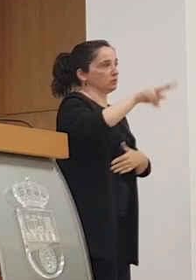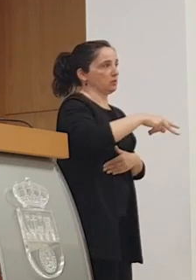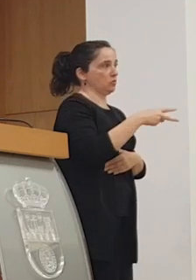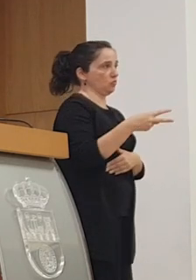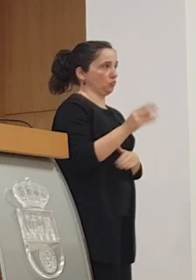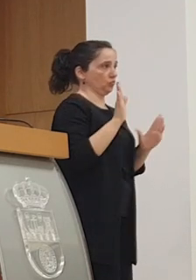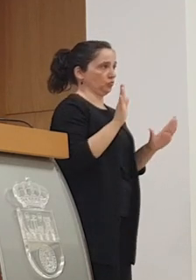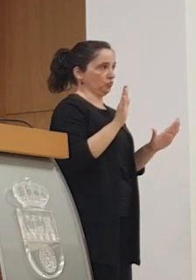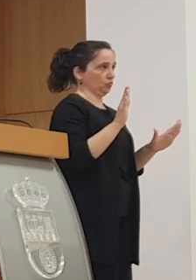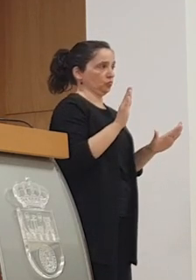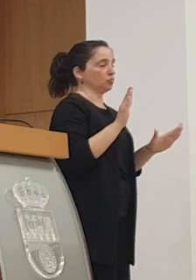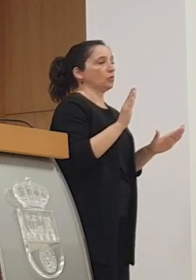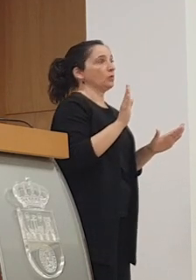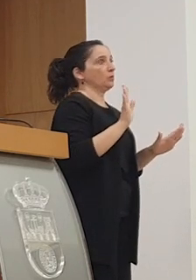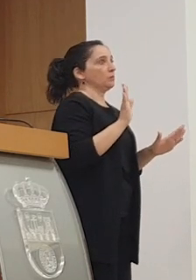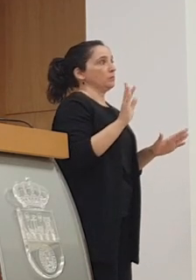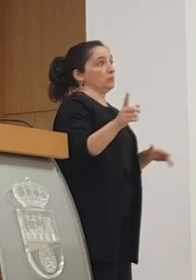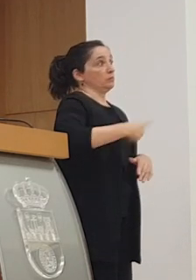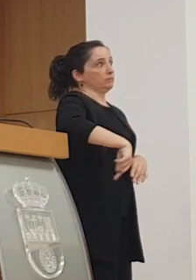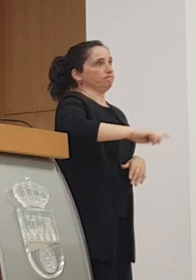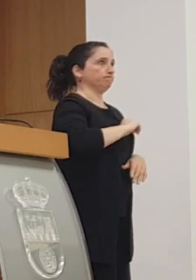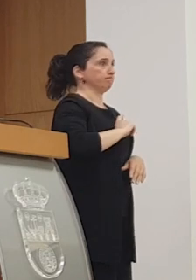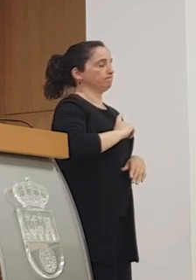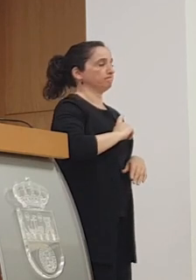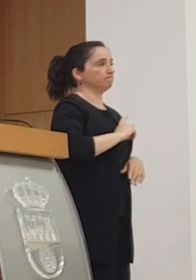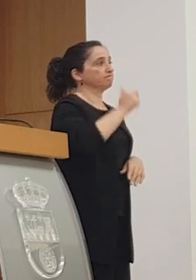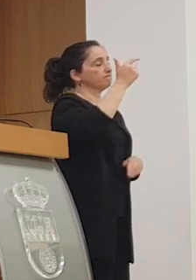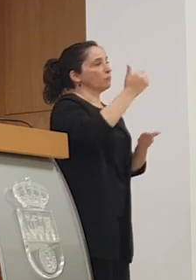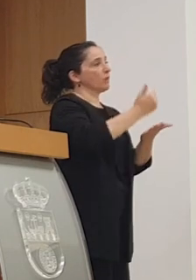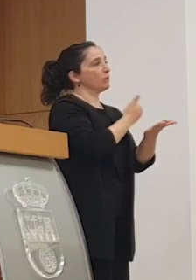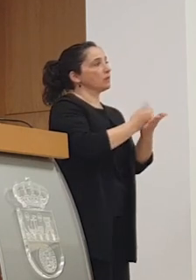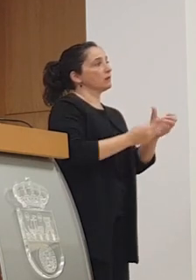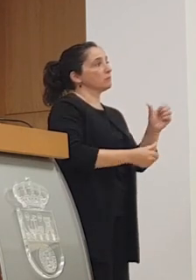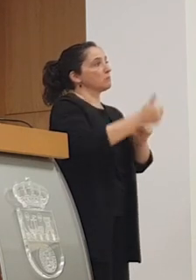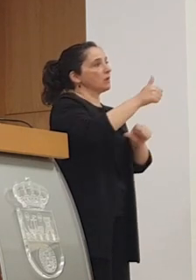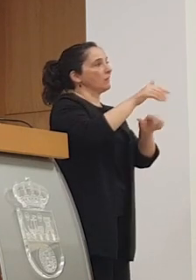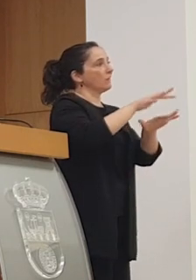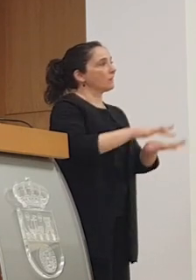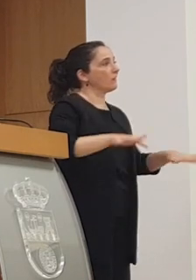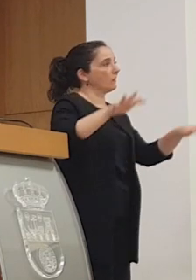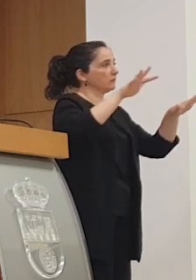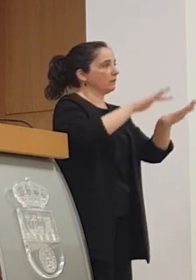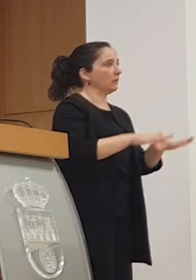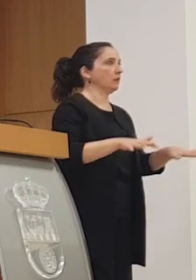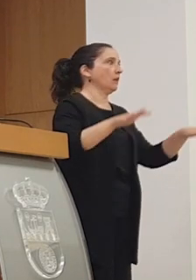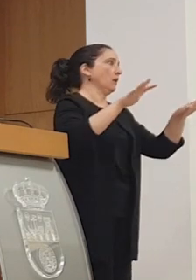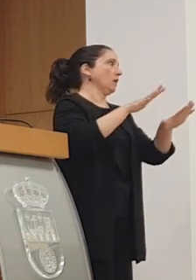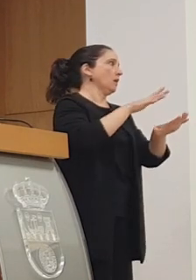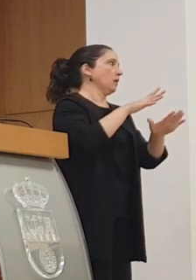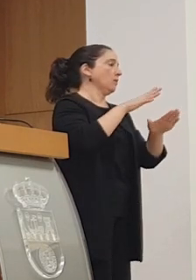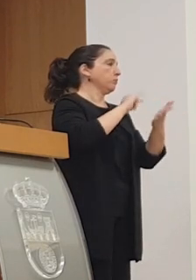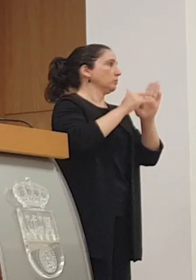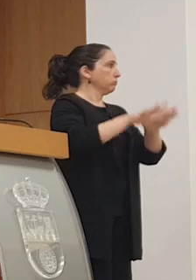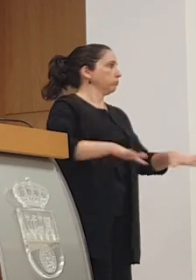pero que, al mismo tiempo, nos va a permitir evitar más ralentizaciones en la ejecución de este